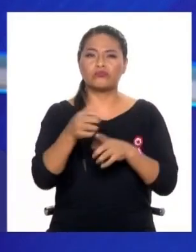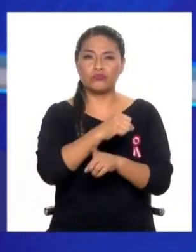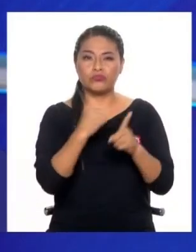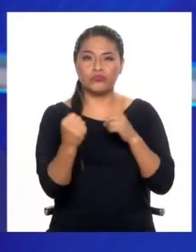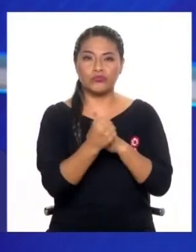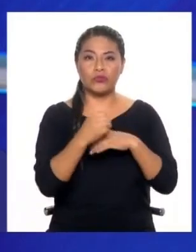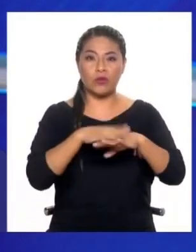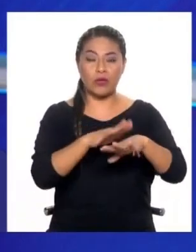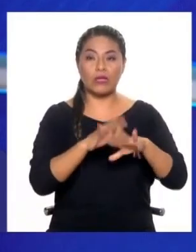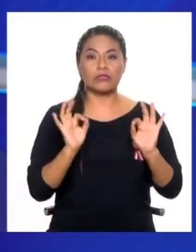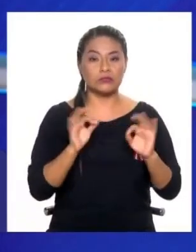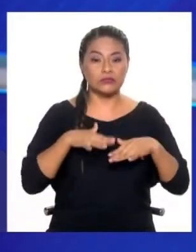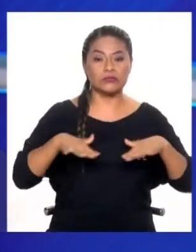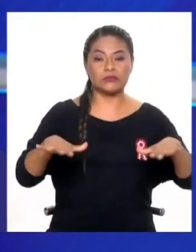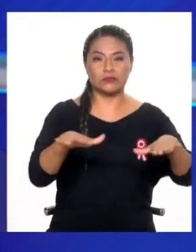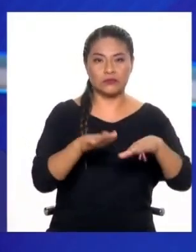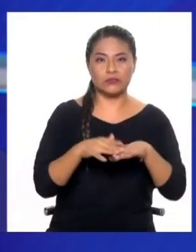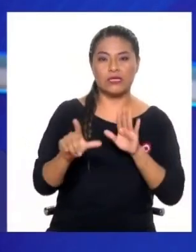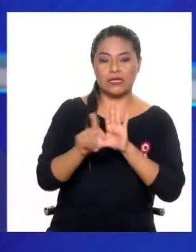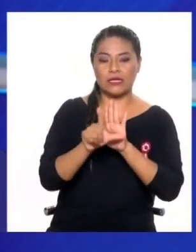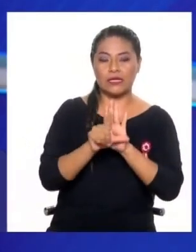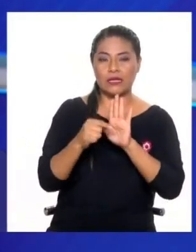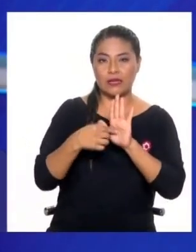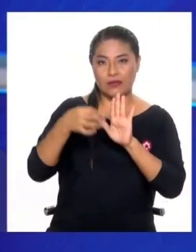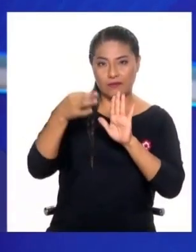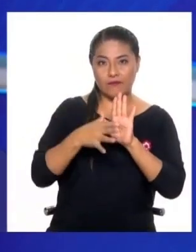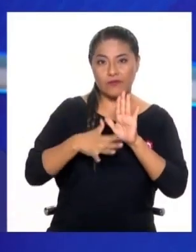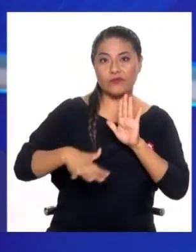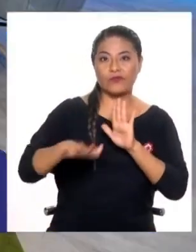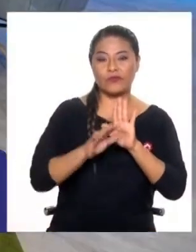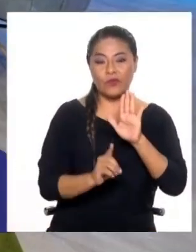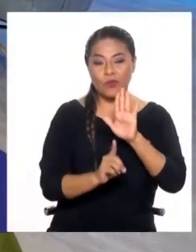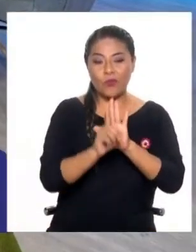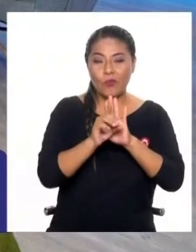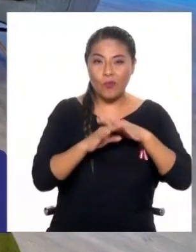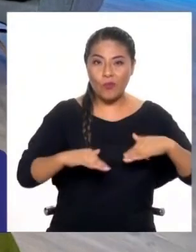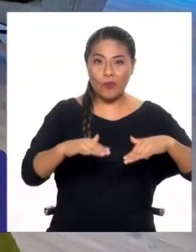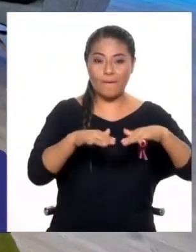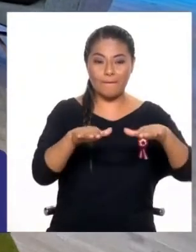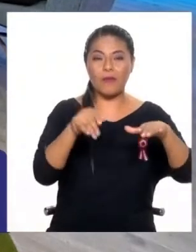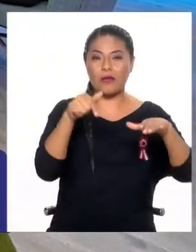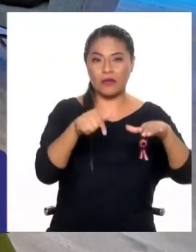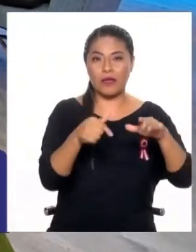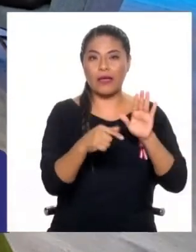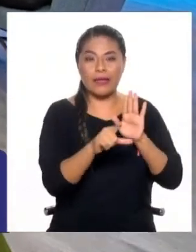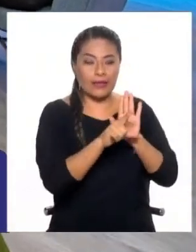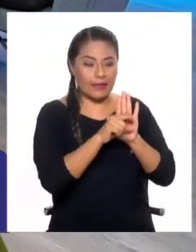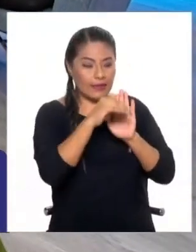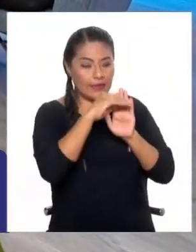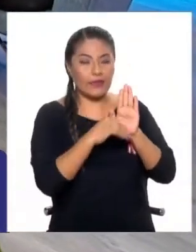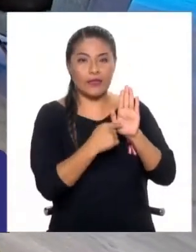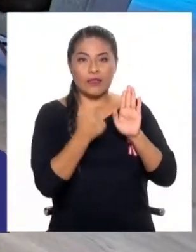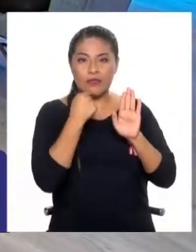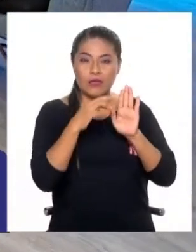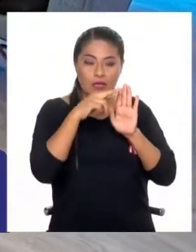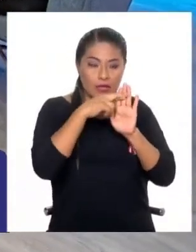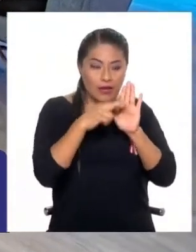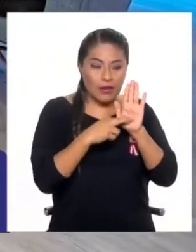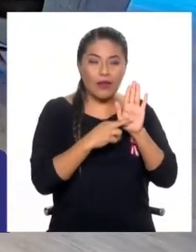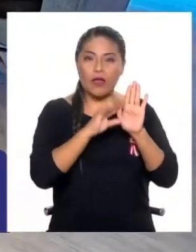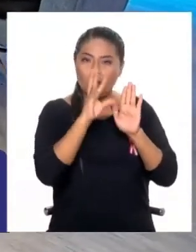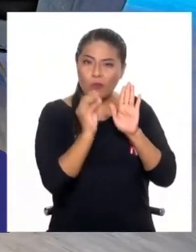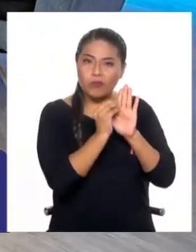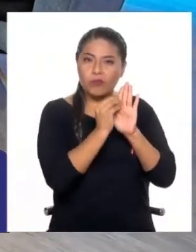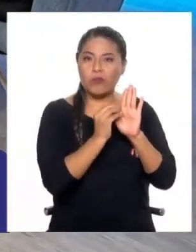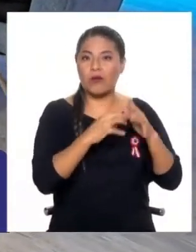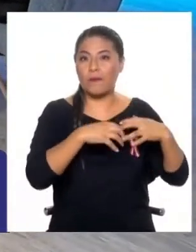menciona en el fallo. Y es la ley marco del desarrollo urbano del Perú. Esta ley ha reforzado los reglamentos y las normas